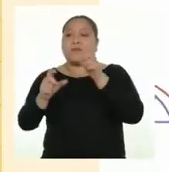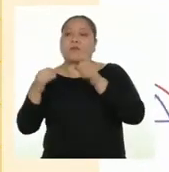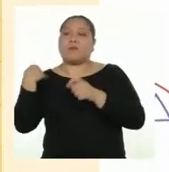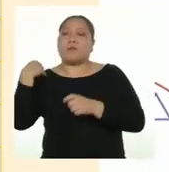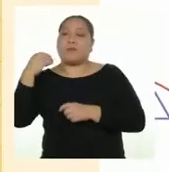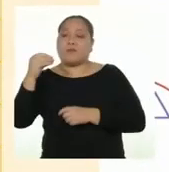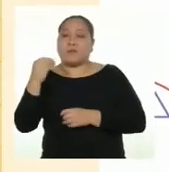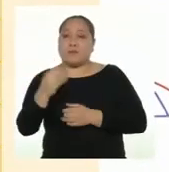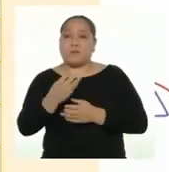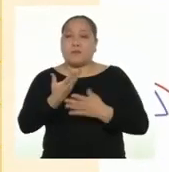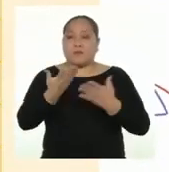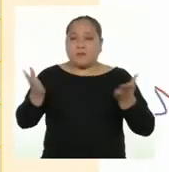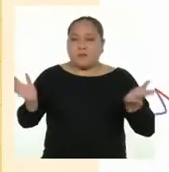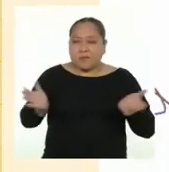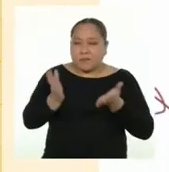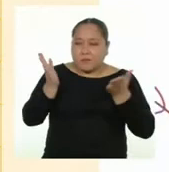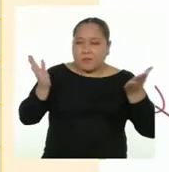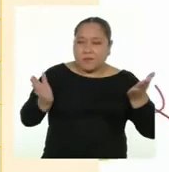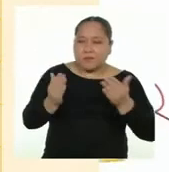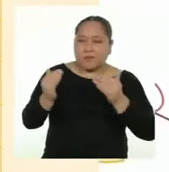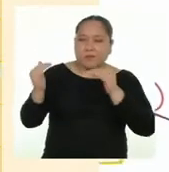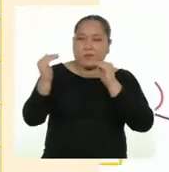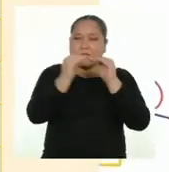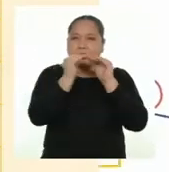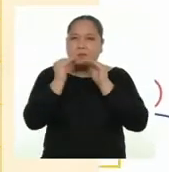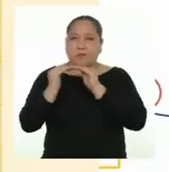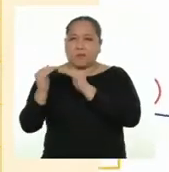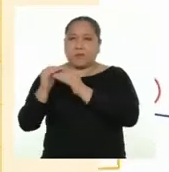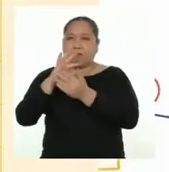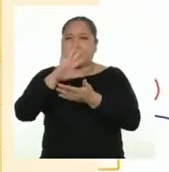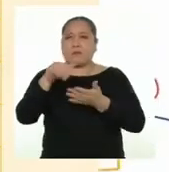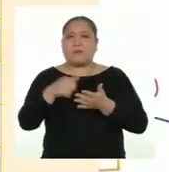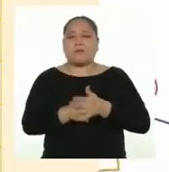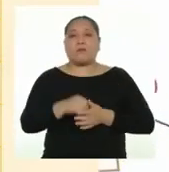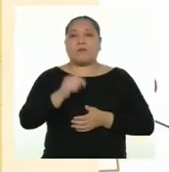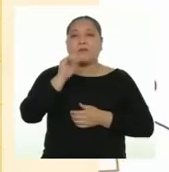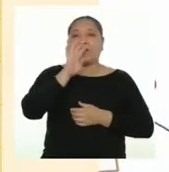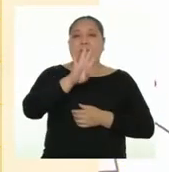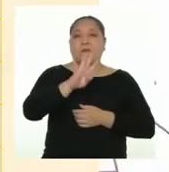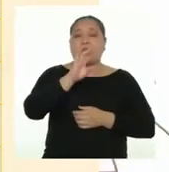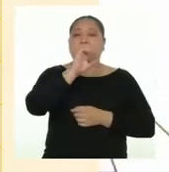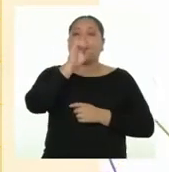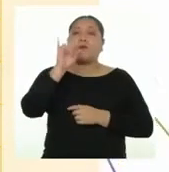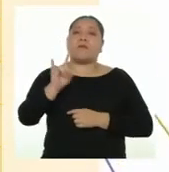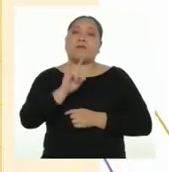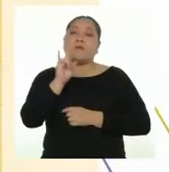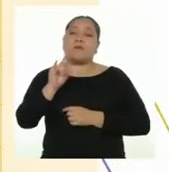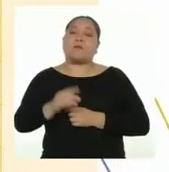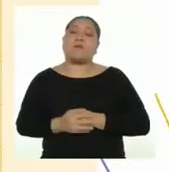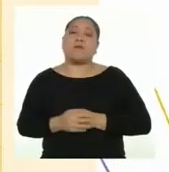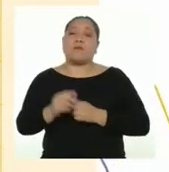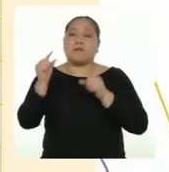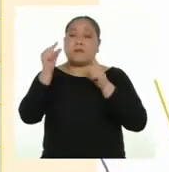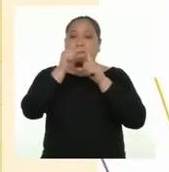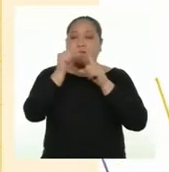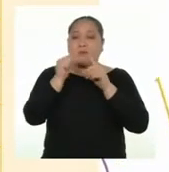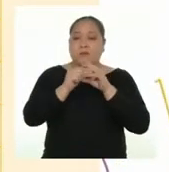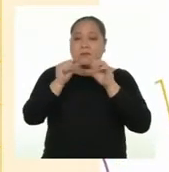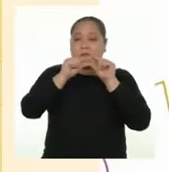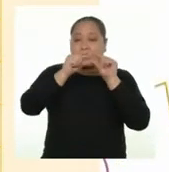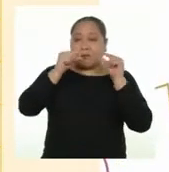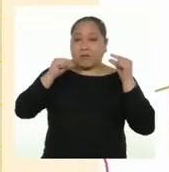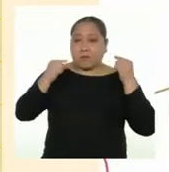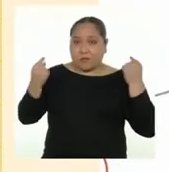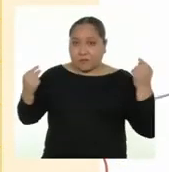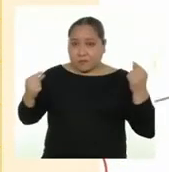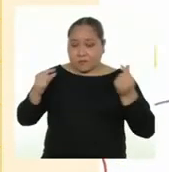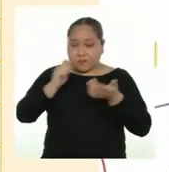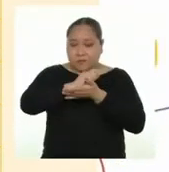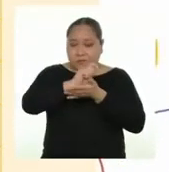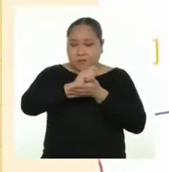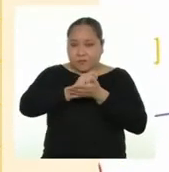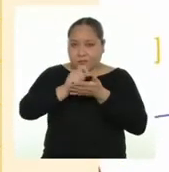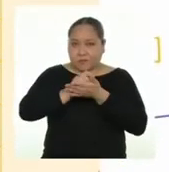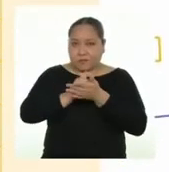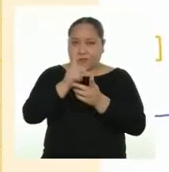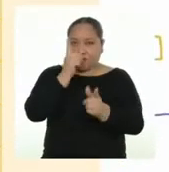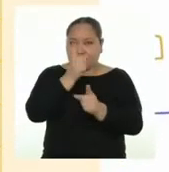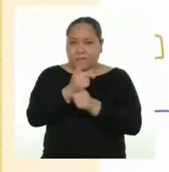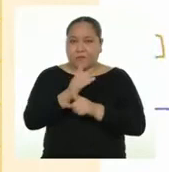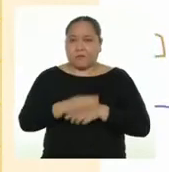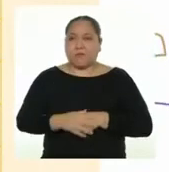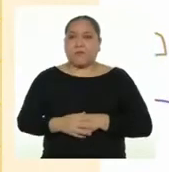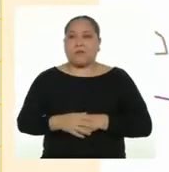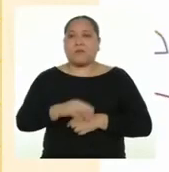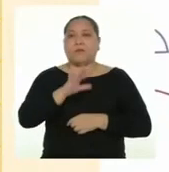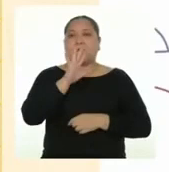igualitario entre todas y todos. 4. Utilizo adecuadamente los recursos ortográficos y gramaticales al escribir mis ideas.